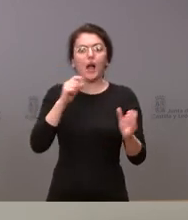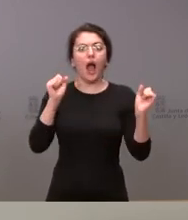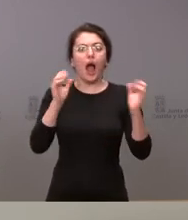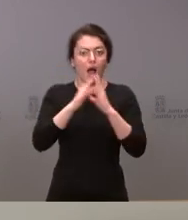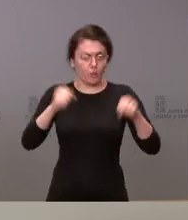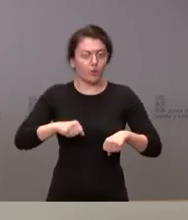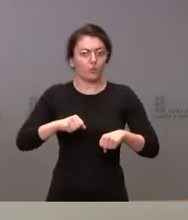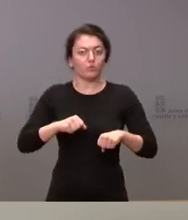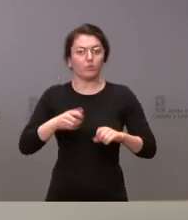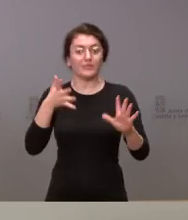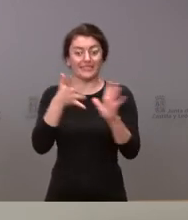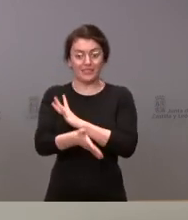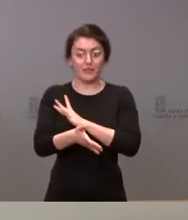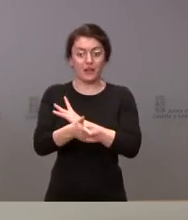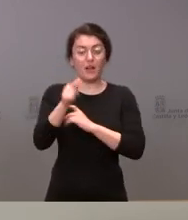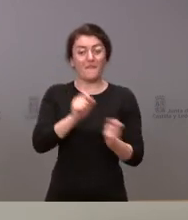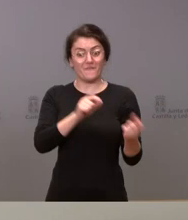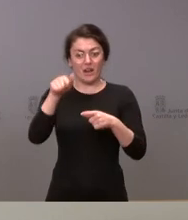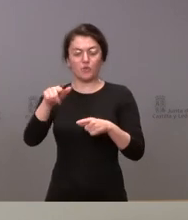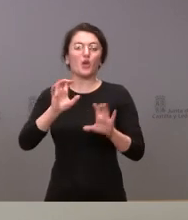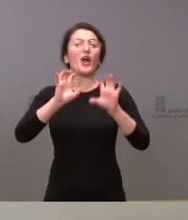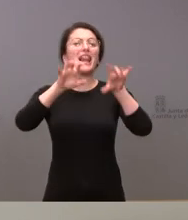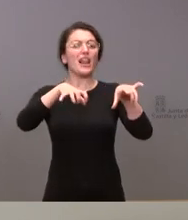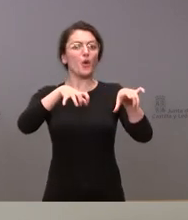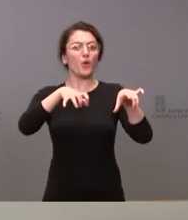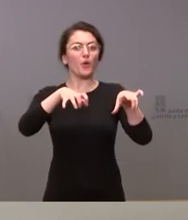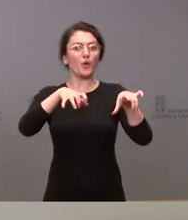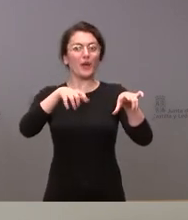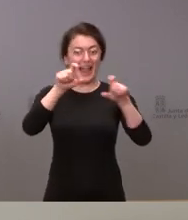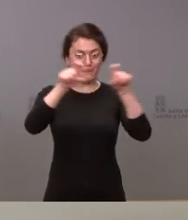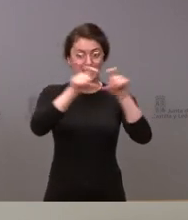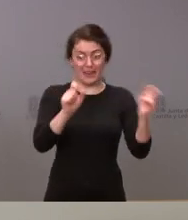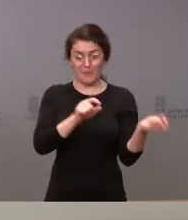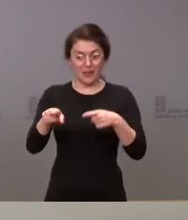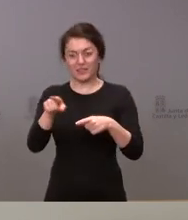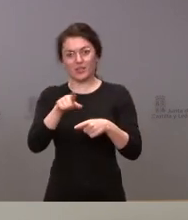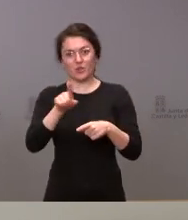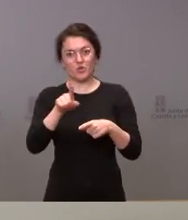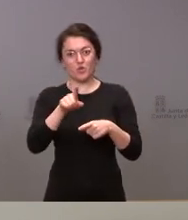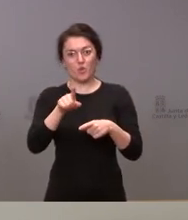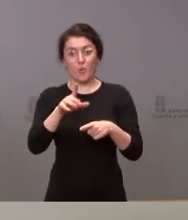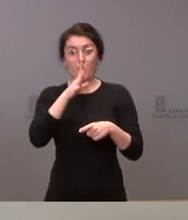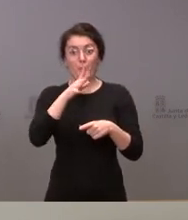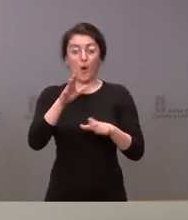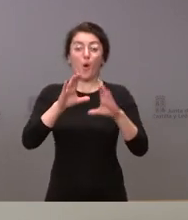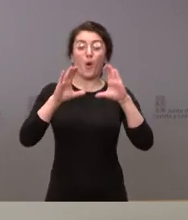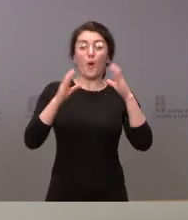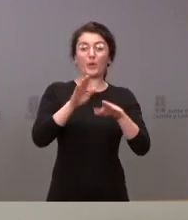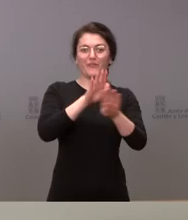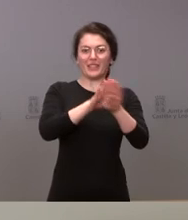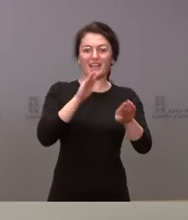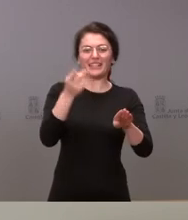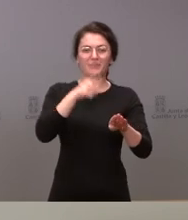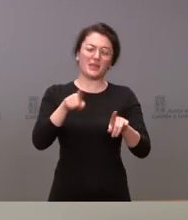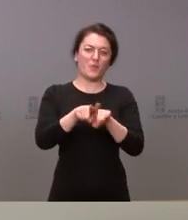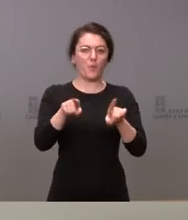a León a nuestra comunidad autónoma a Castilla y León sino también que las juntas vecinales y Villadangos entienden que eso es un beneficio también para su